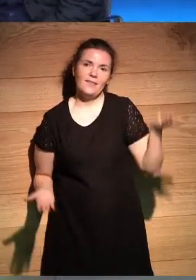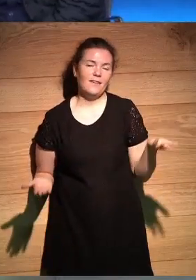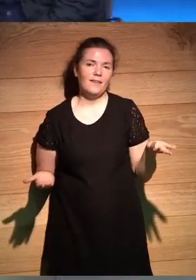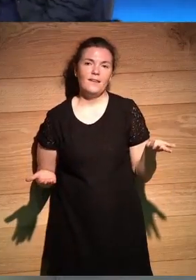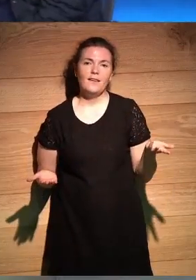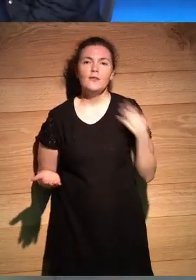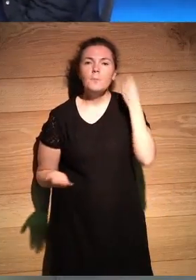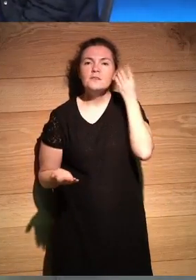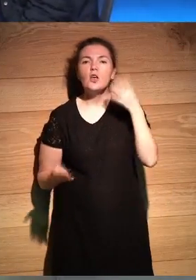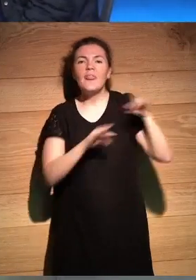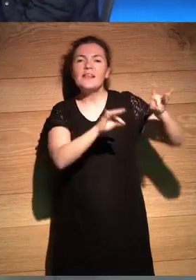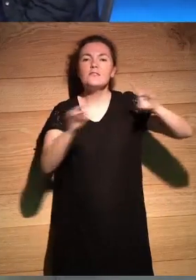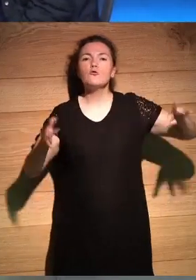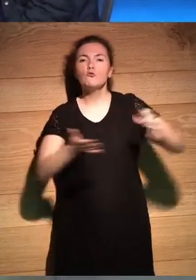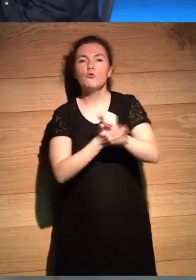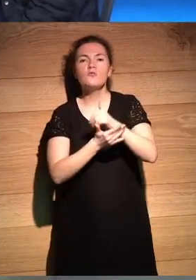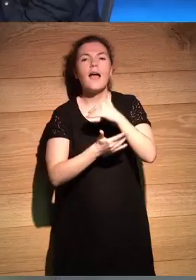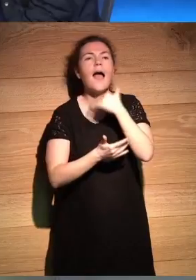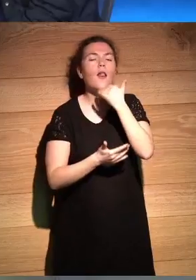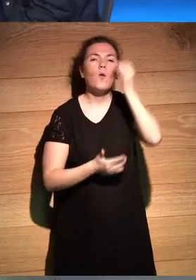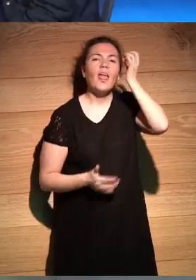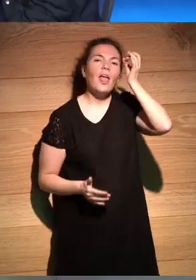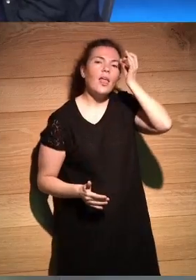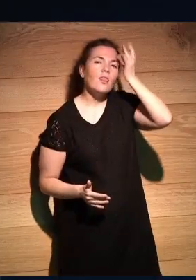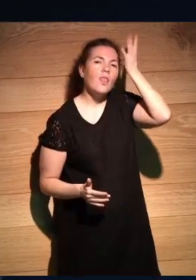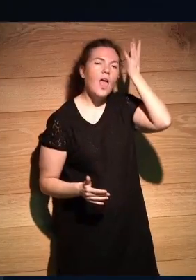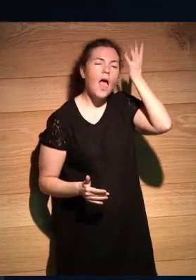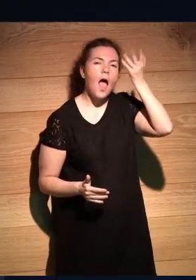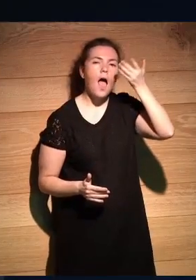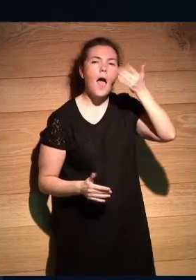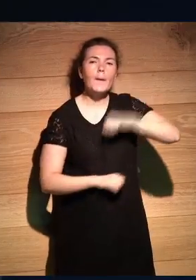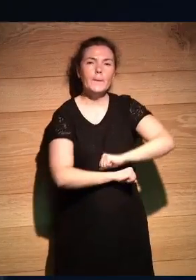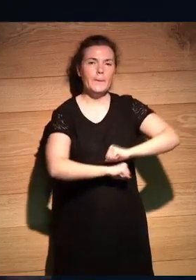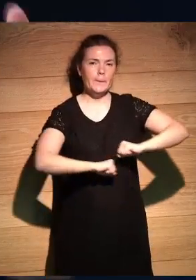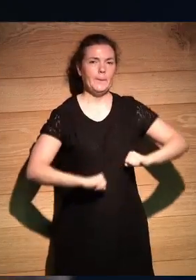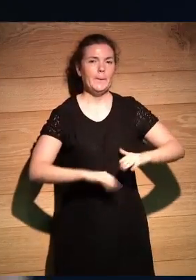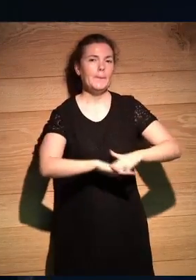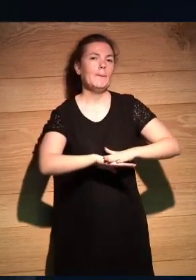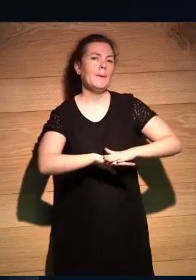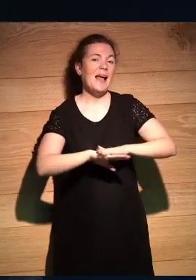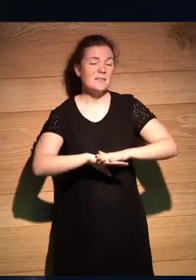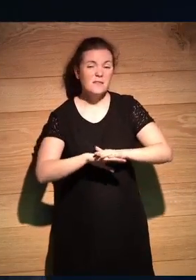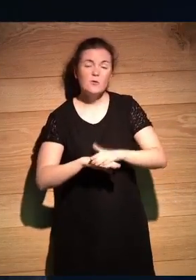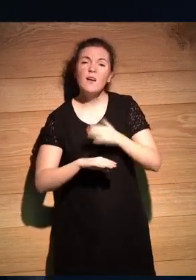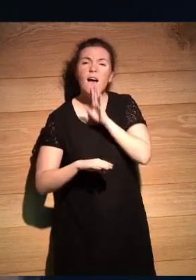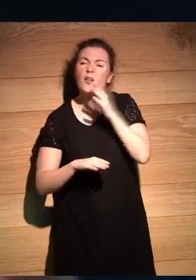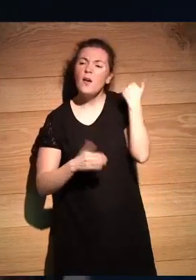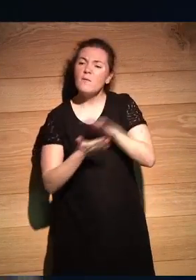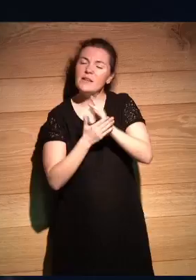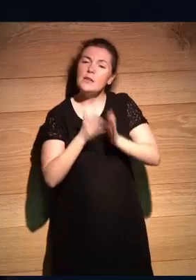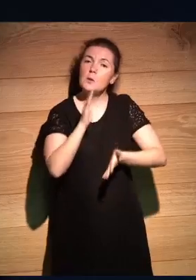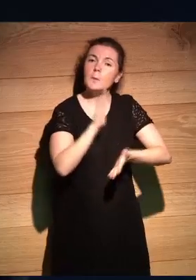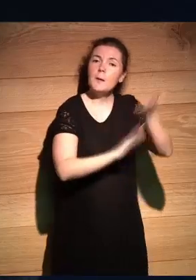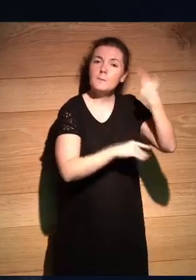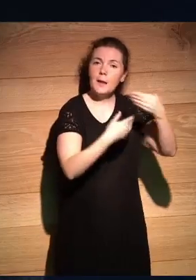supongo que todos los desiertos tienen alguna especie de idea fundacional ¿no? de ir tú hablabas antes de ir a perderse ¿no? o